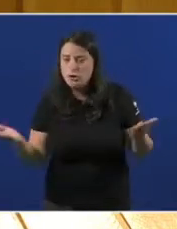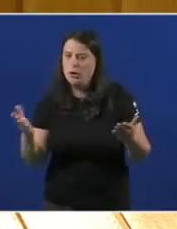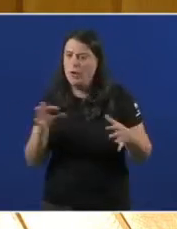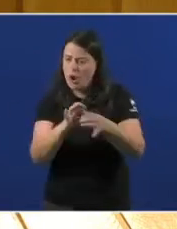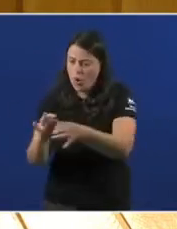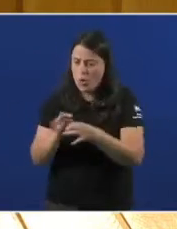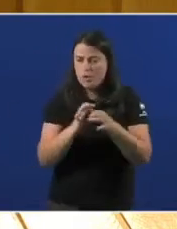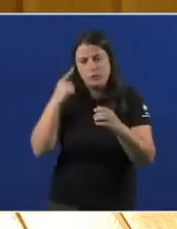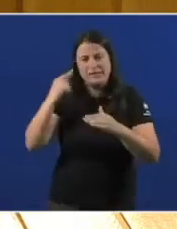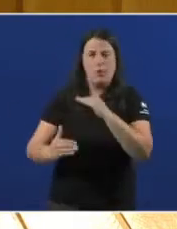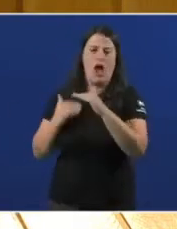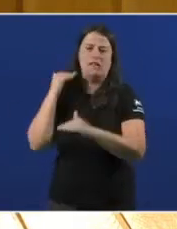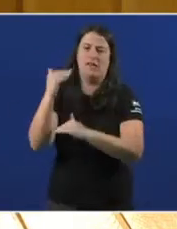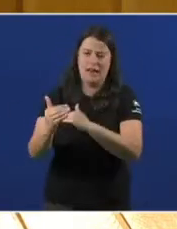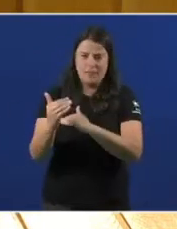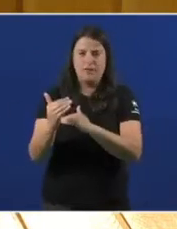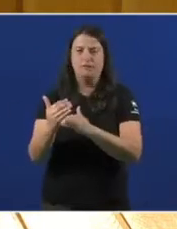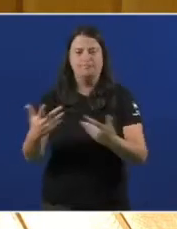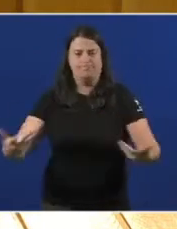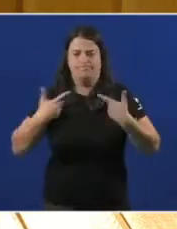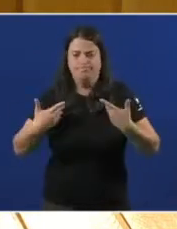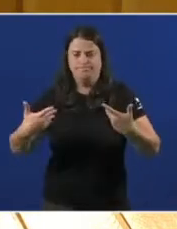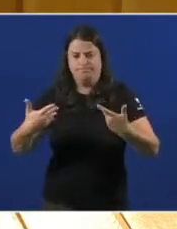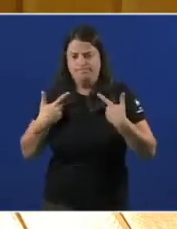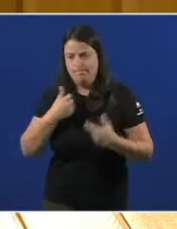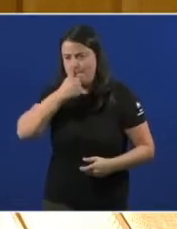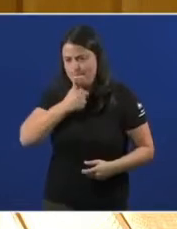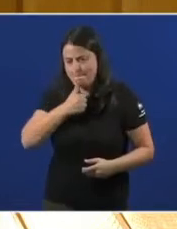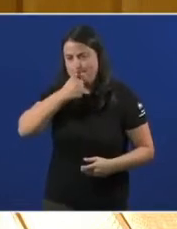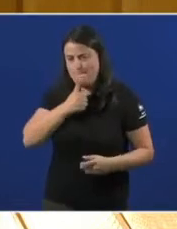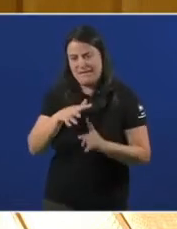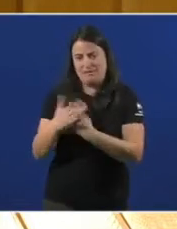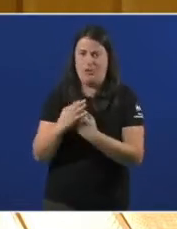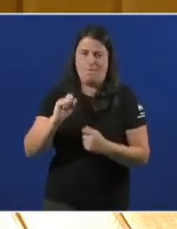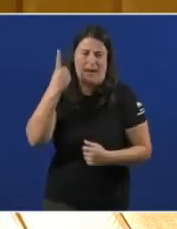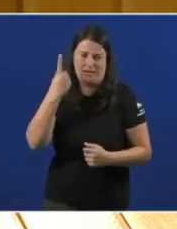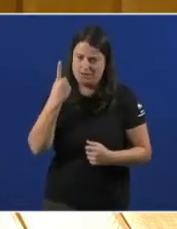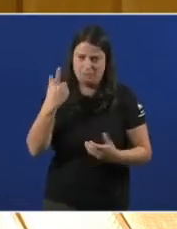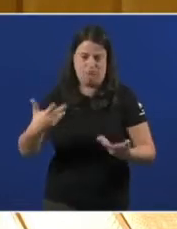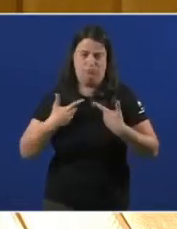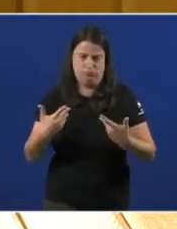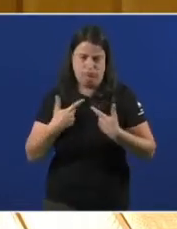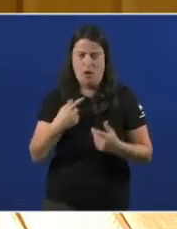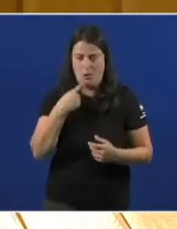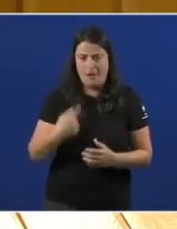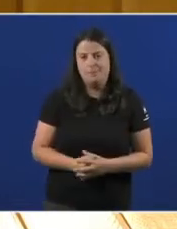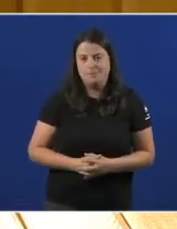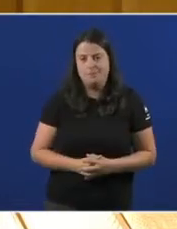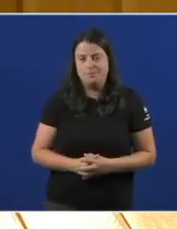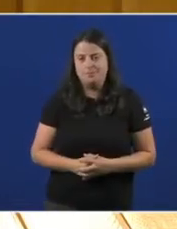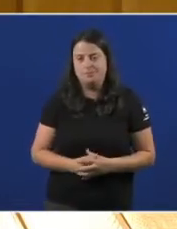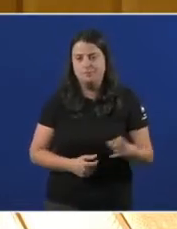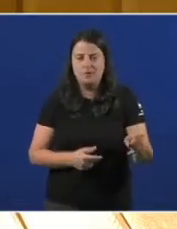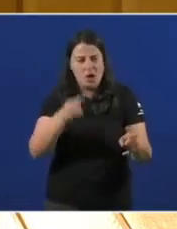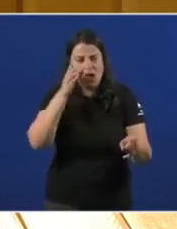adiante mesmo que soportou as situacións máis dolorosas. Nunca me escoitaría a min decir